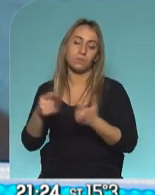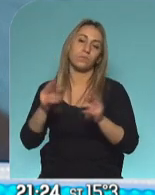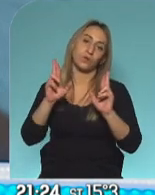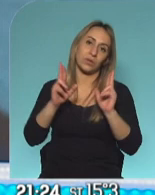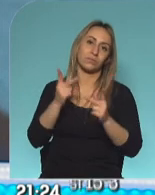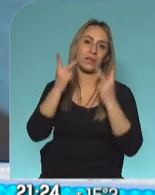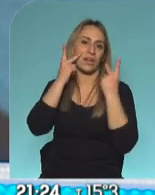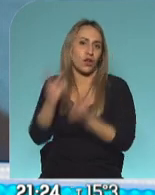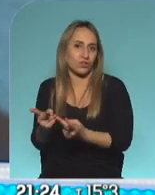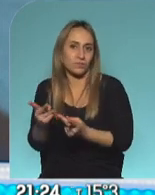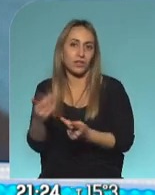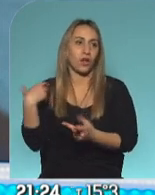generalmente llegan. Gracias.